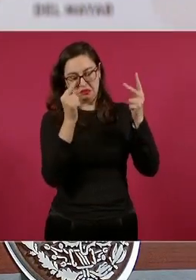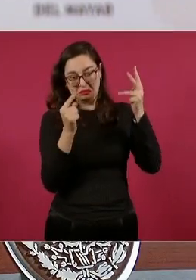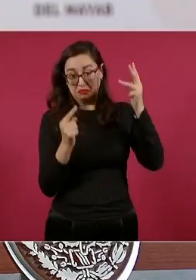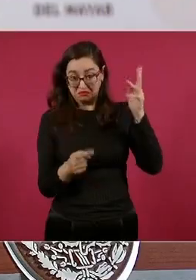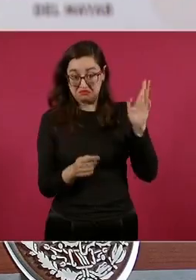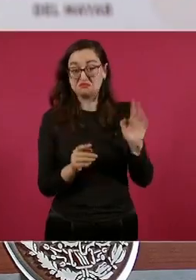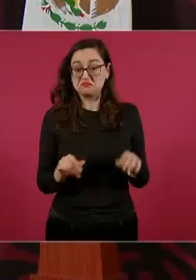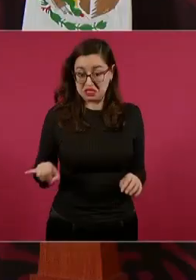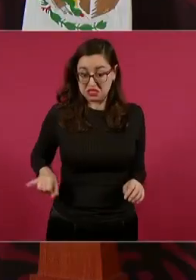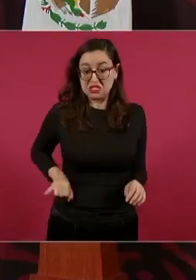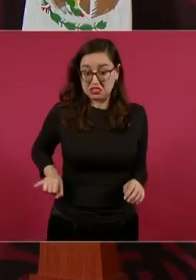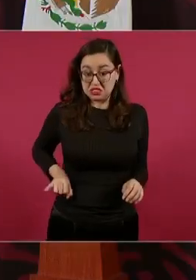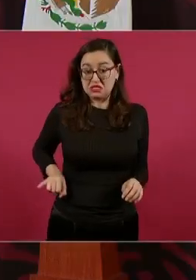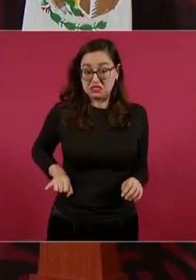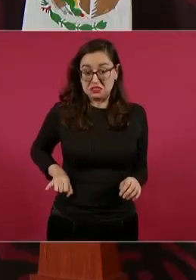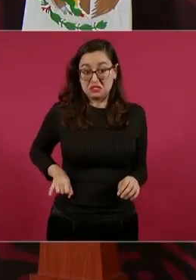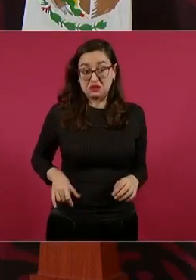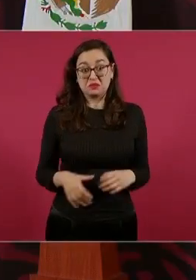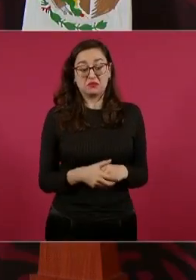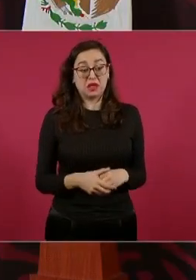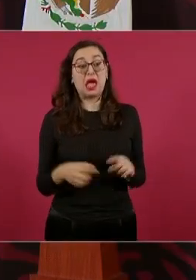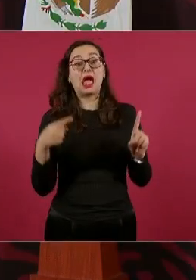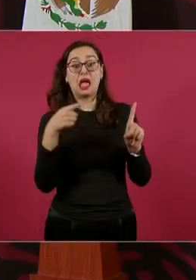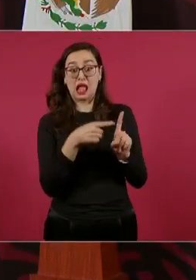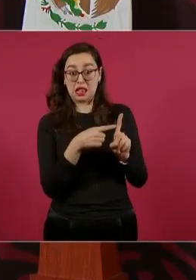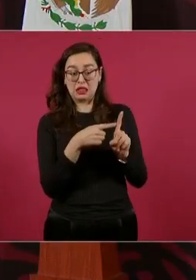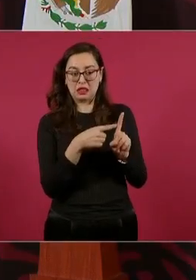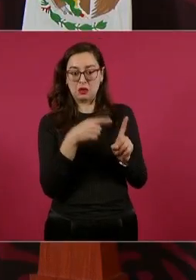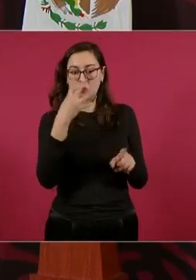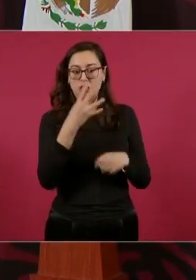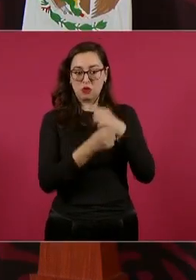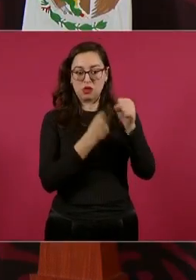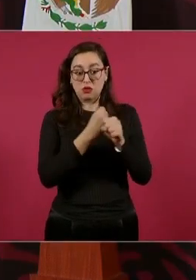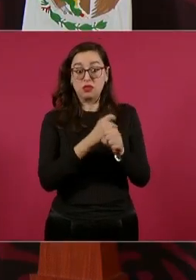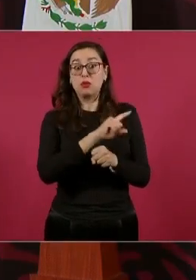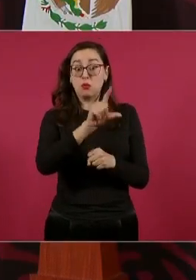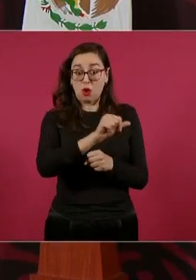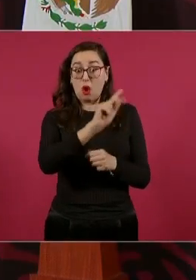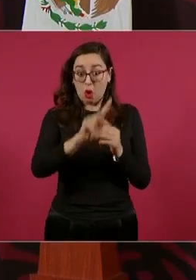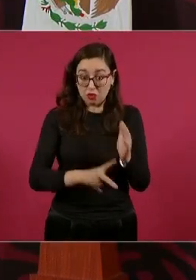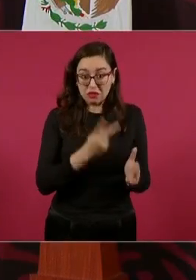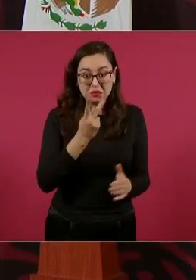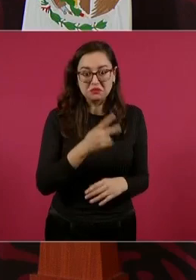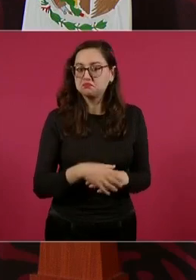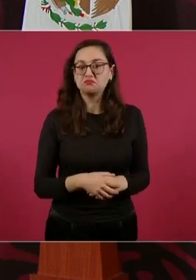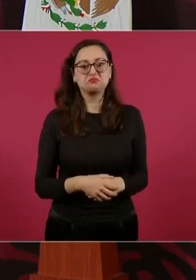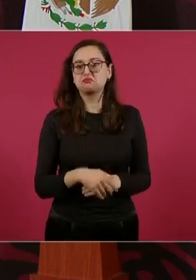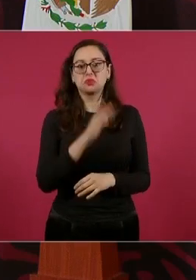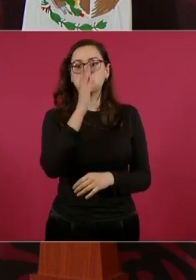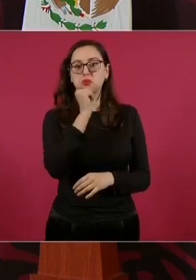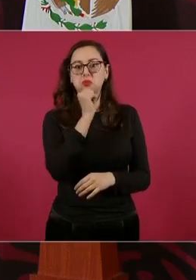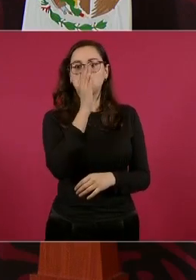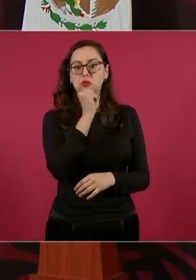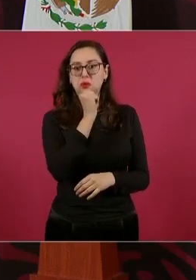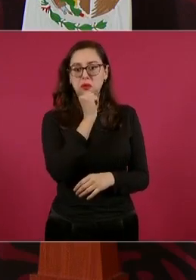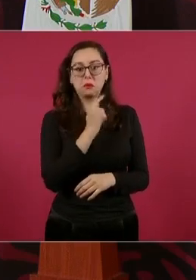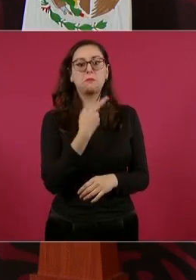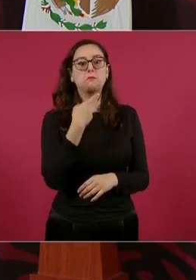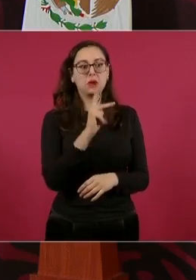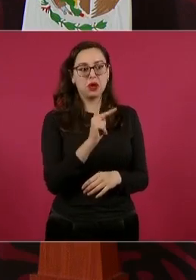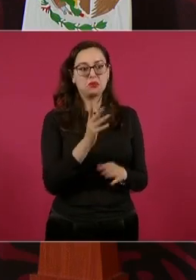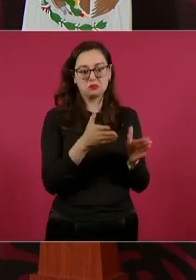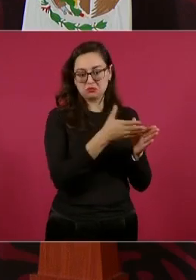la posibilidad de la reelección, pero en el tiempo que estuvo